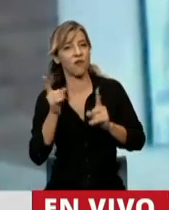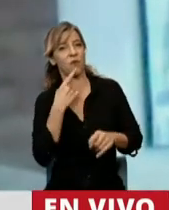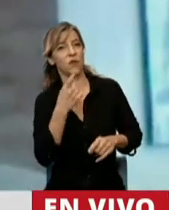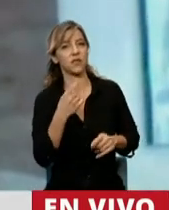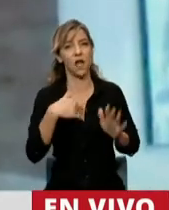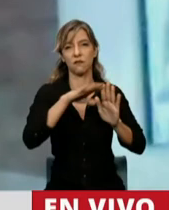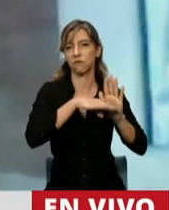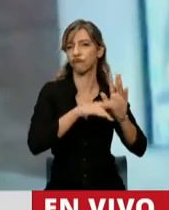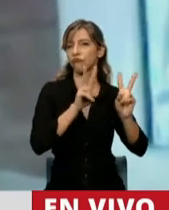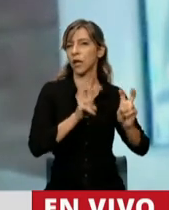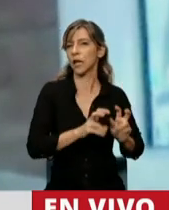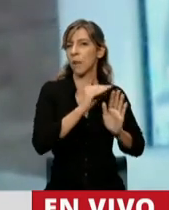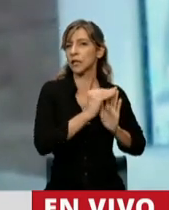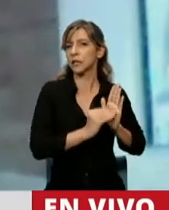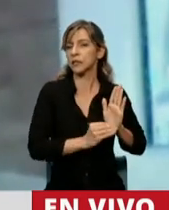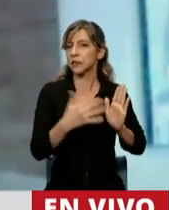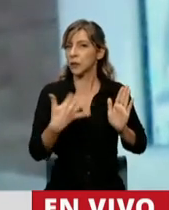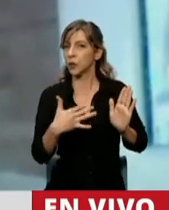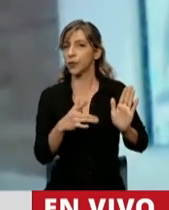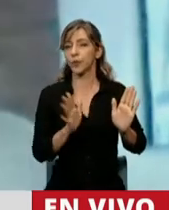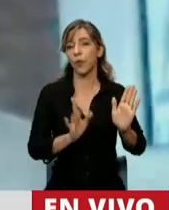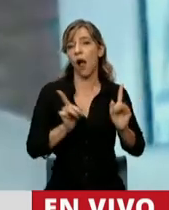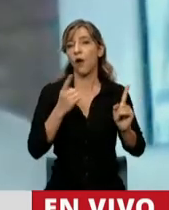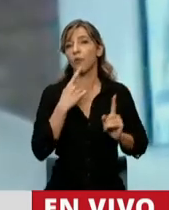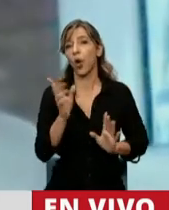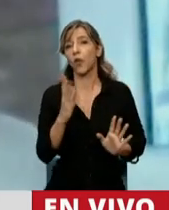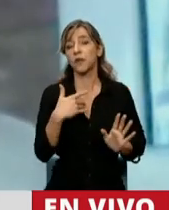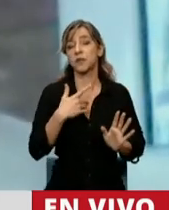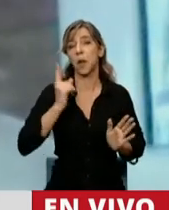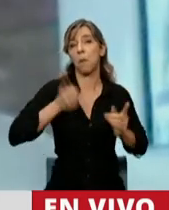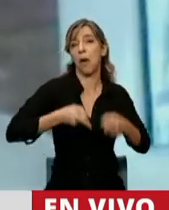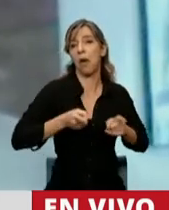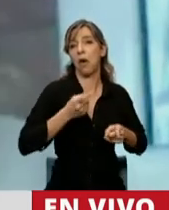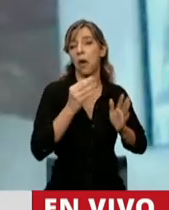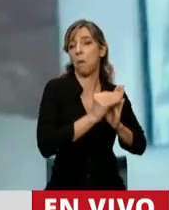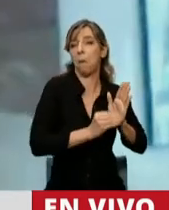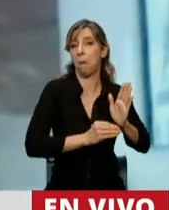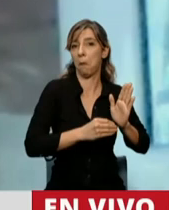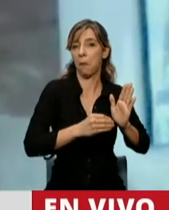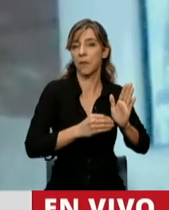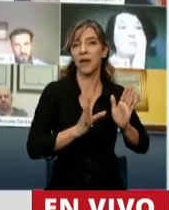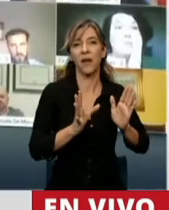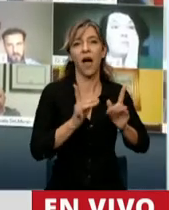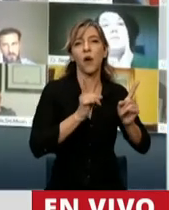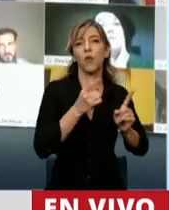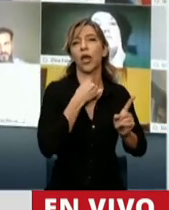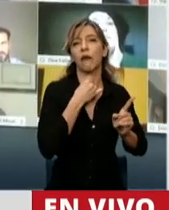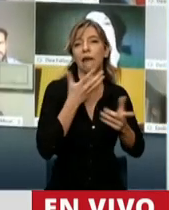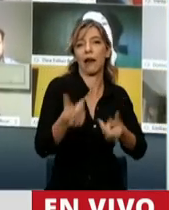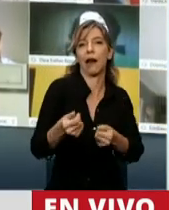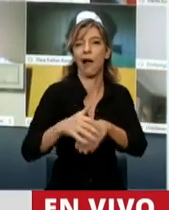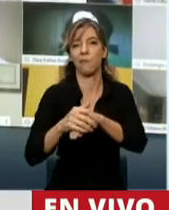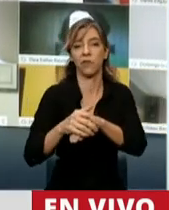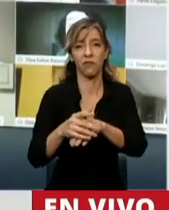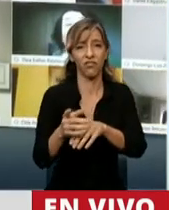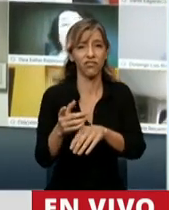estaba de alguna manera hecho discrecionalmente para ayudar a los amigos. Nosotros no tenemos desde este